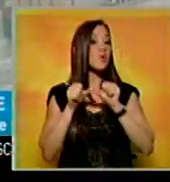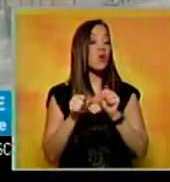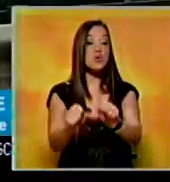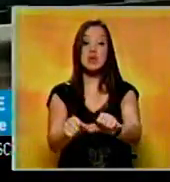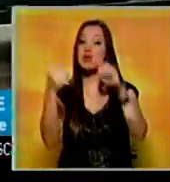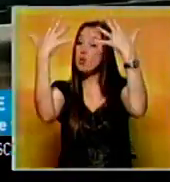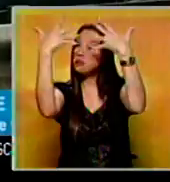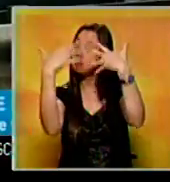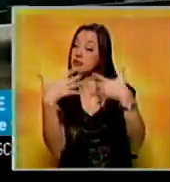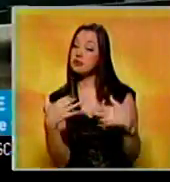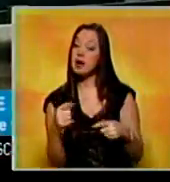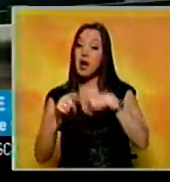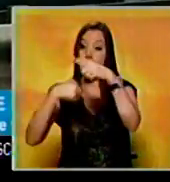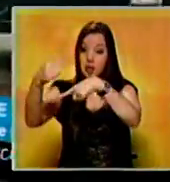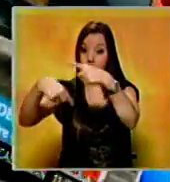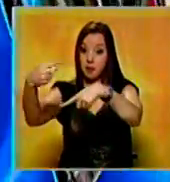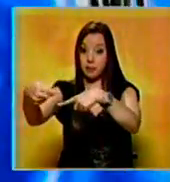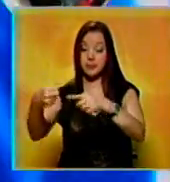en los próximos días.